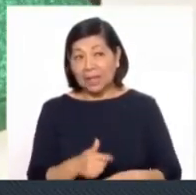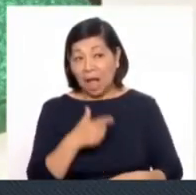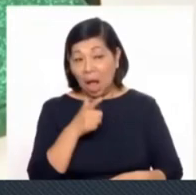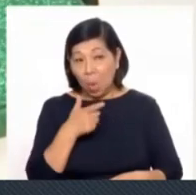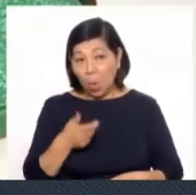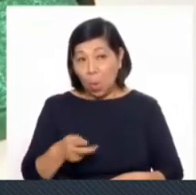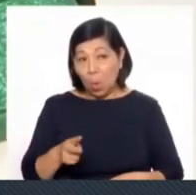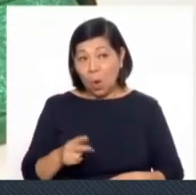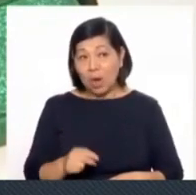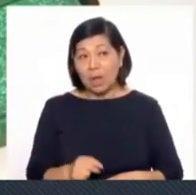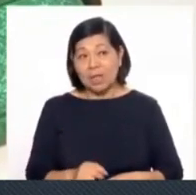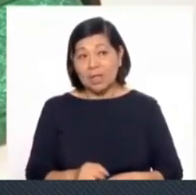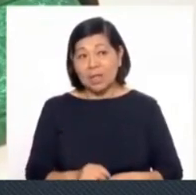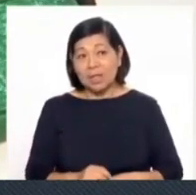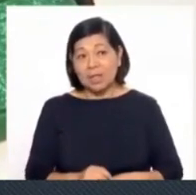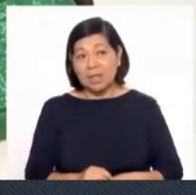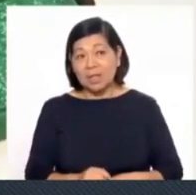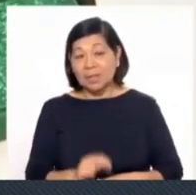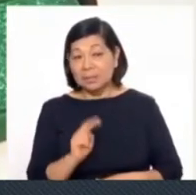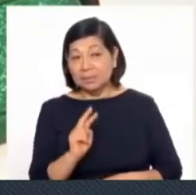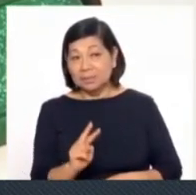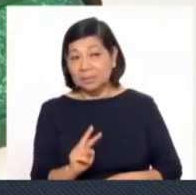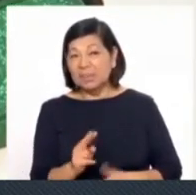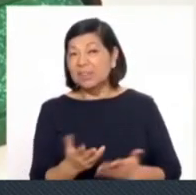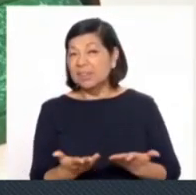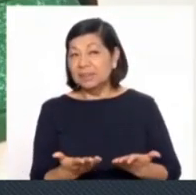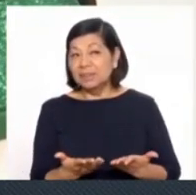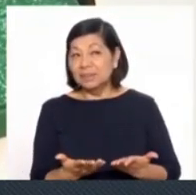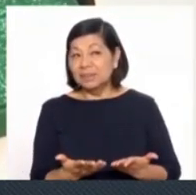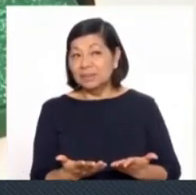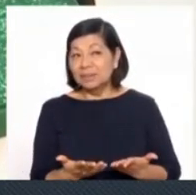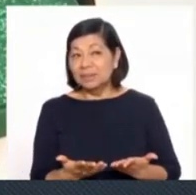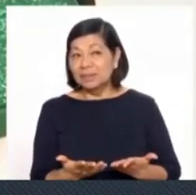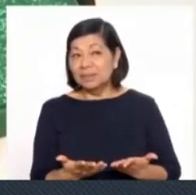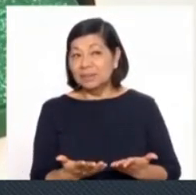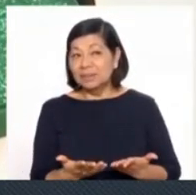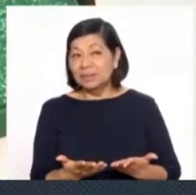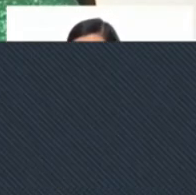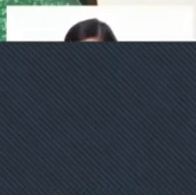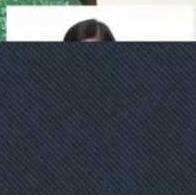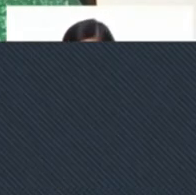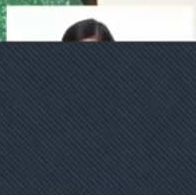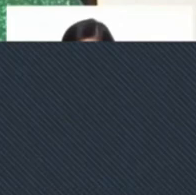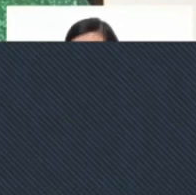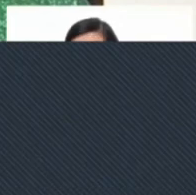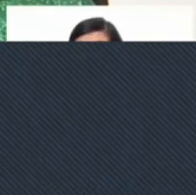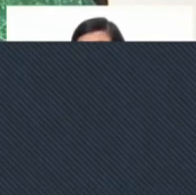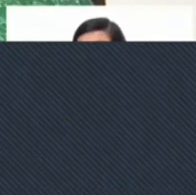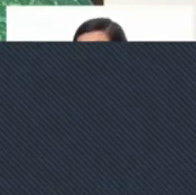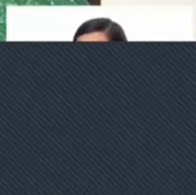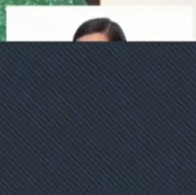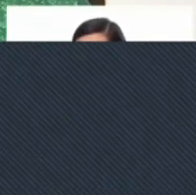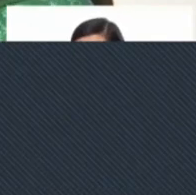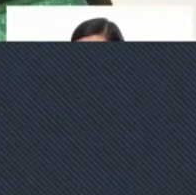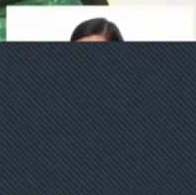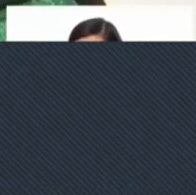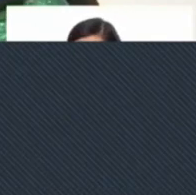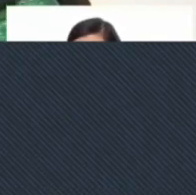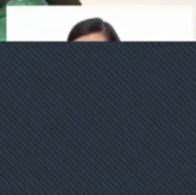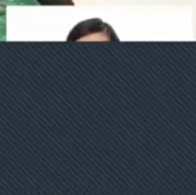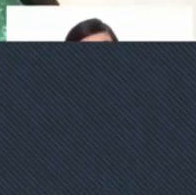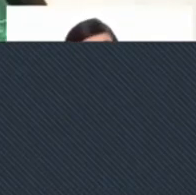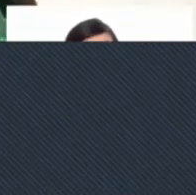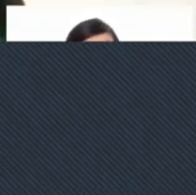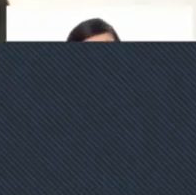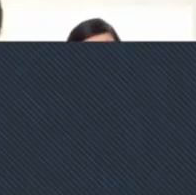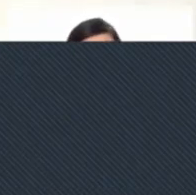agregando agua, la pantalla va a mostrar palabras distintas. Ahora sigue siendo nulo. Ahora